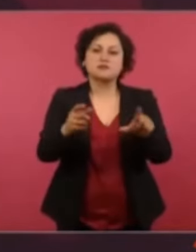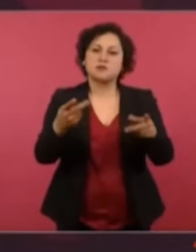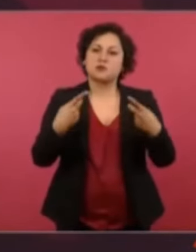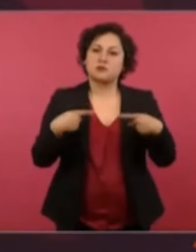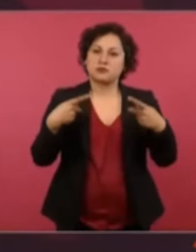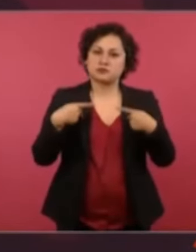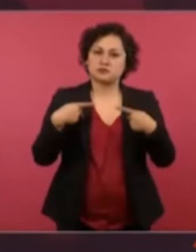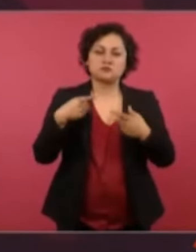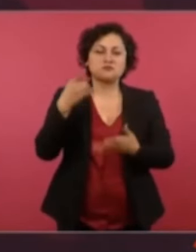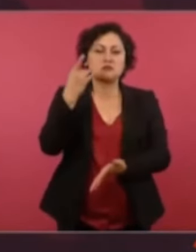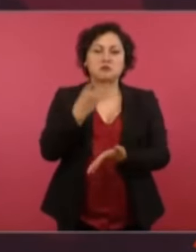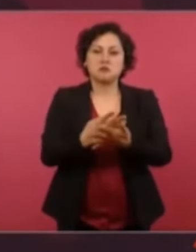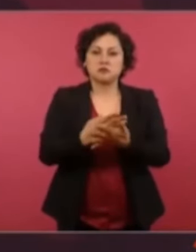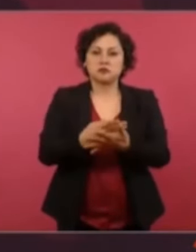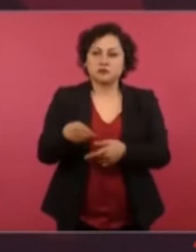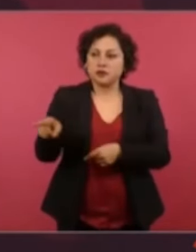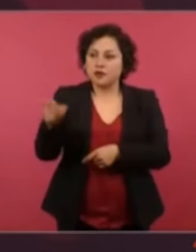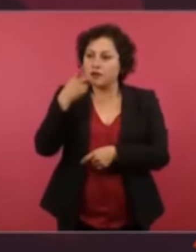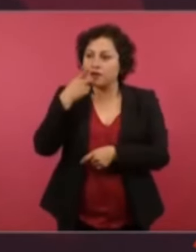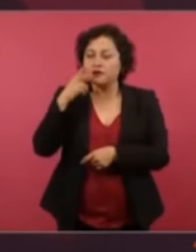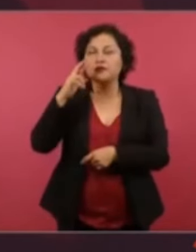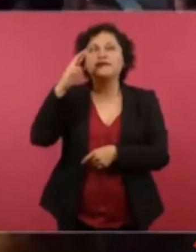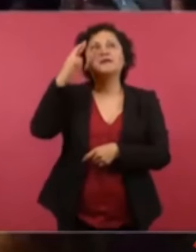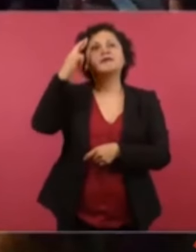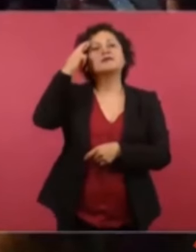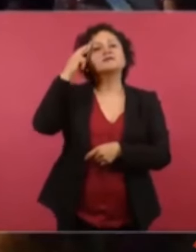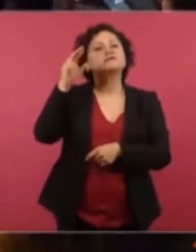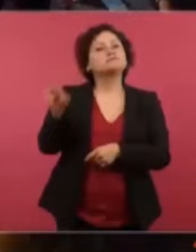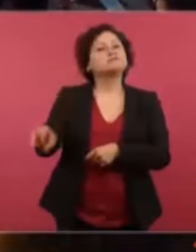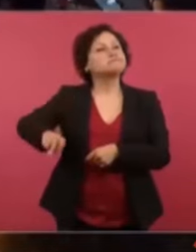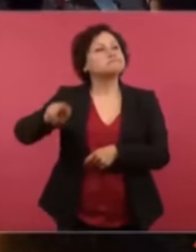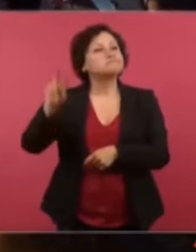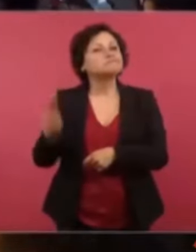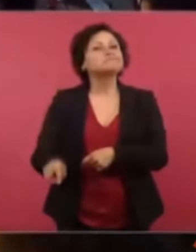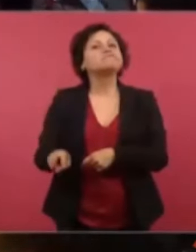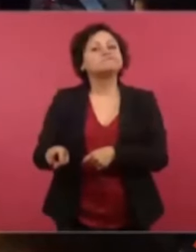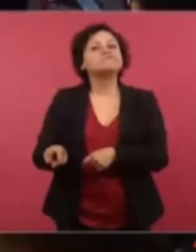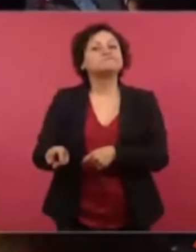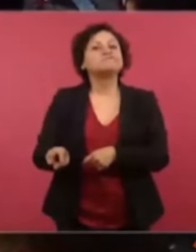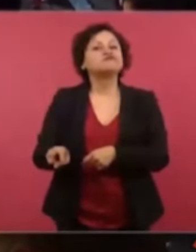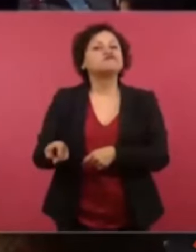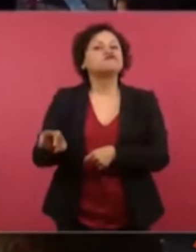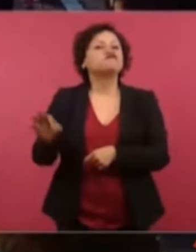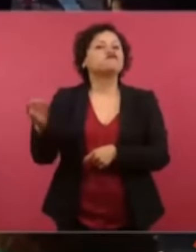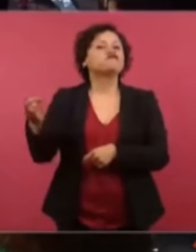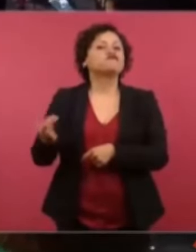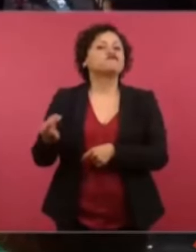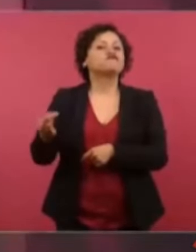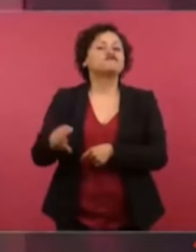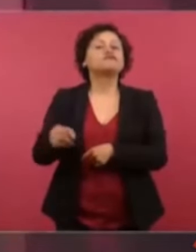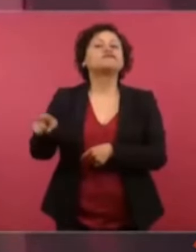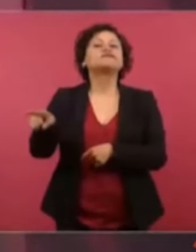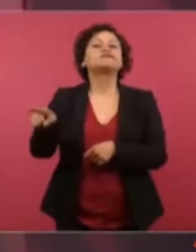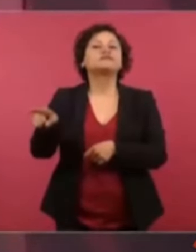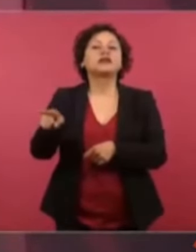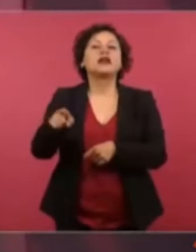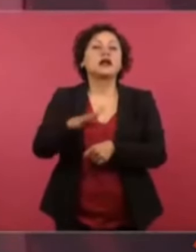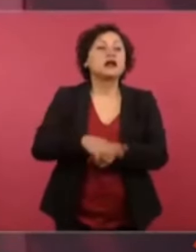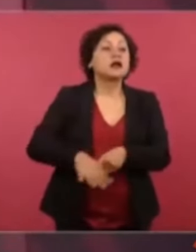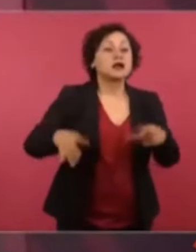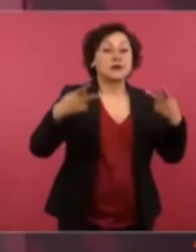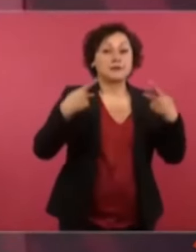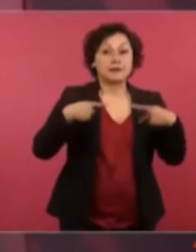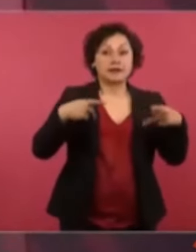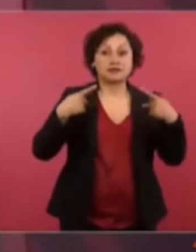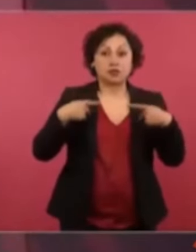y cierta solo el pueblo puede salvar al pueblo pero no la